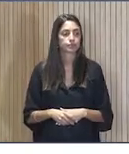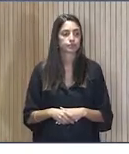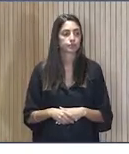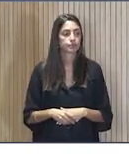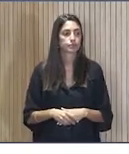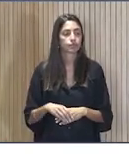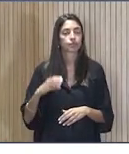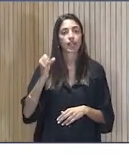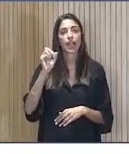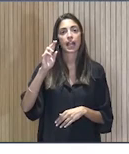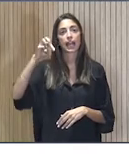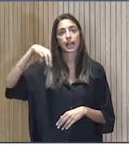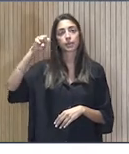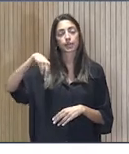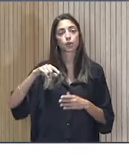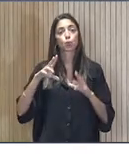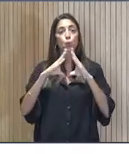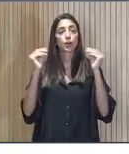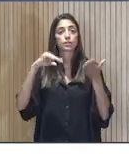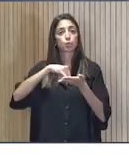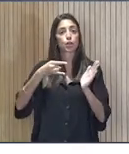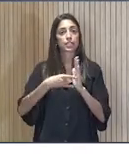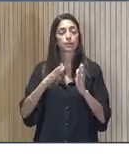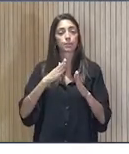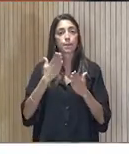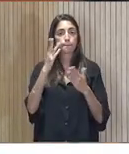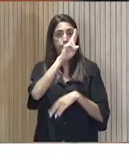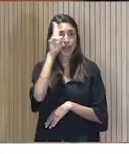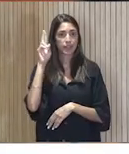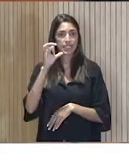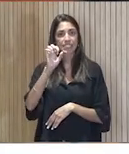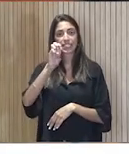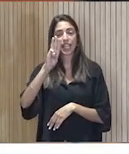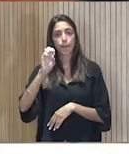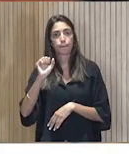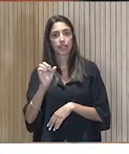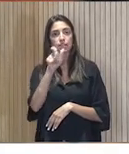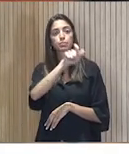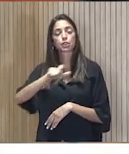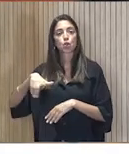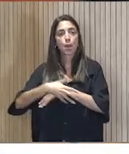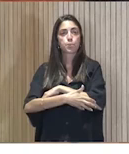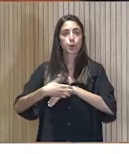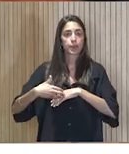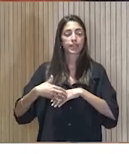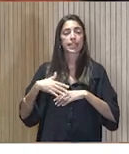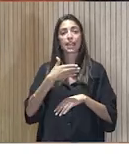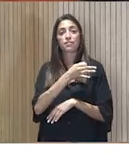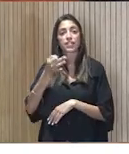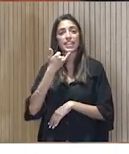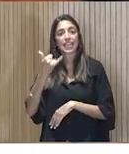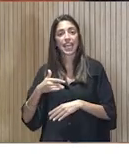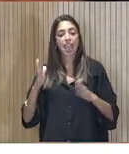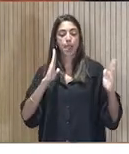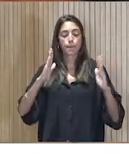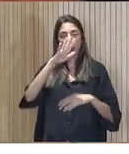Carmen Sánchez Guevara, Universidad Politécnica de Madrid por CEPAS, agentes de la pobreza energética de verano. Es una iniciativa